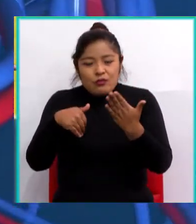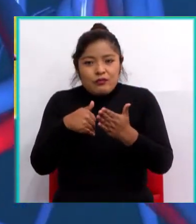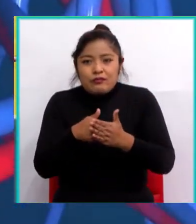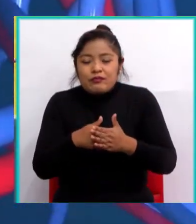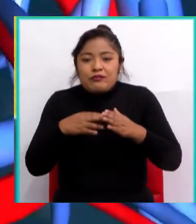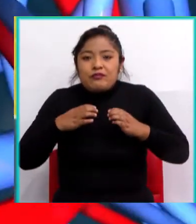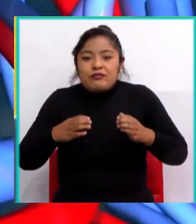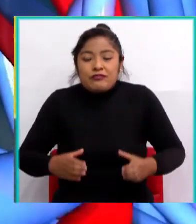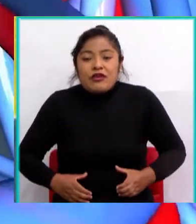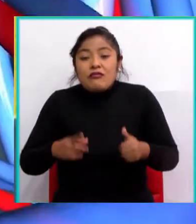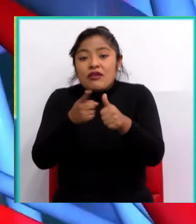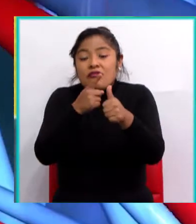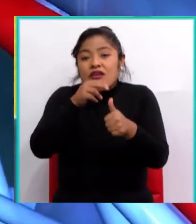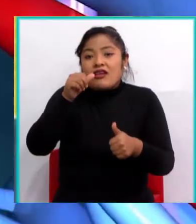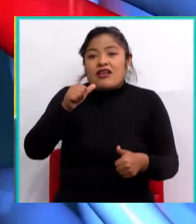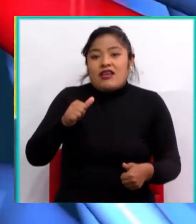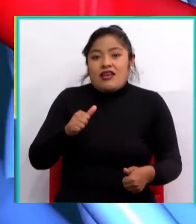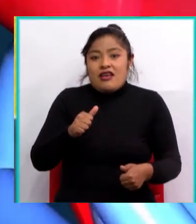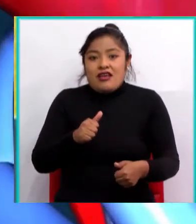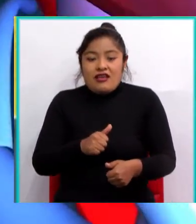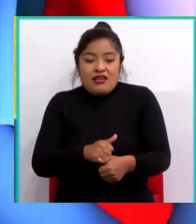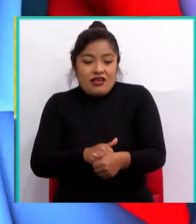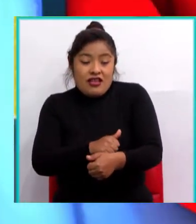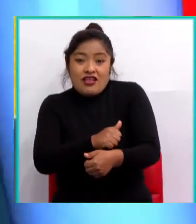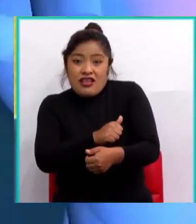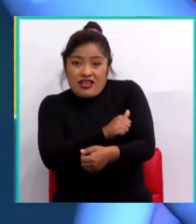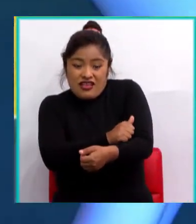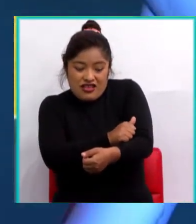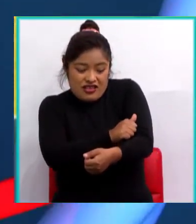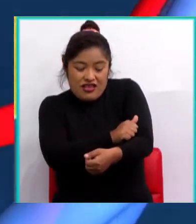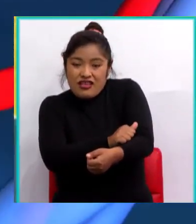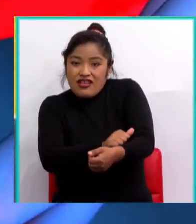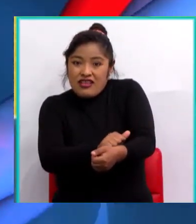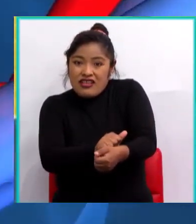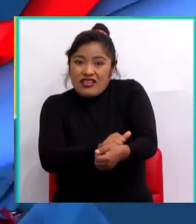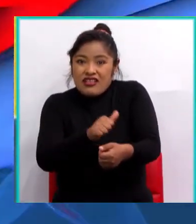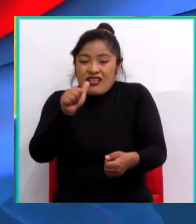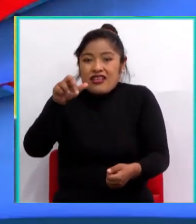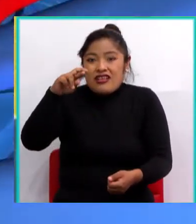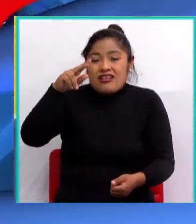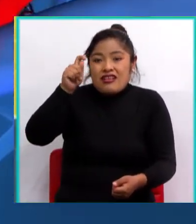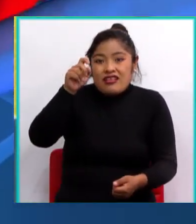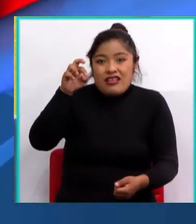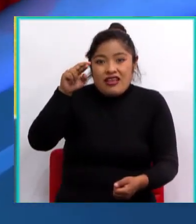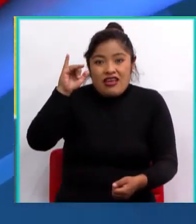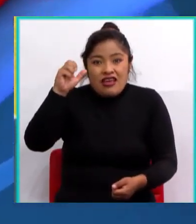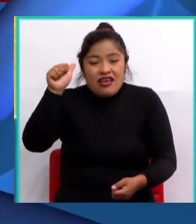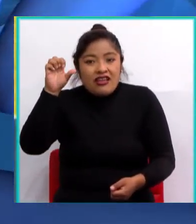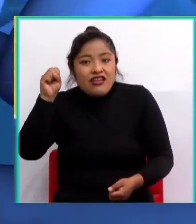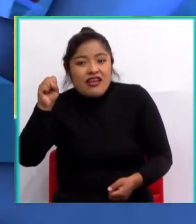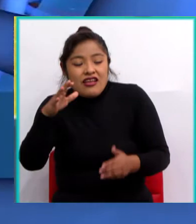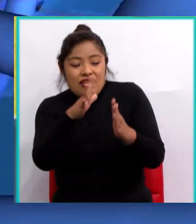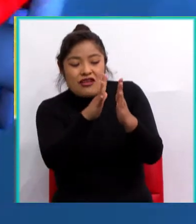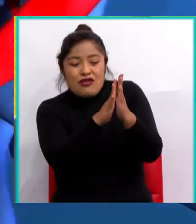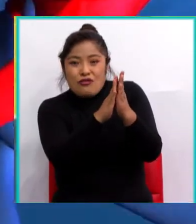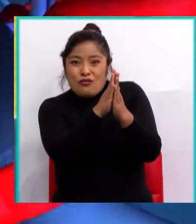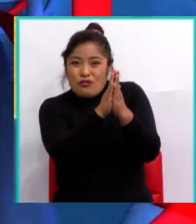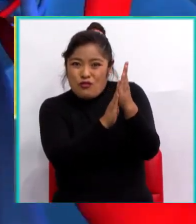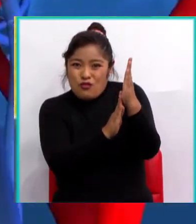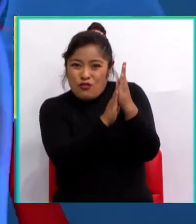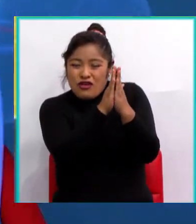las arterias, que son conductos elásticos de pared gruesa. Y está formada